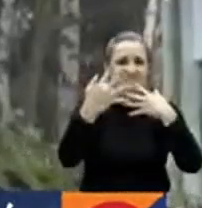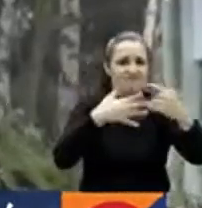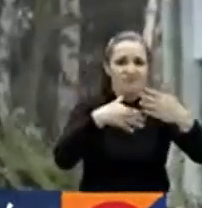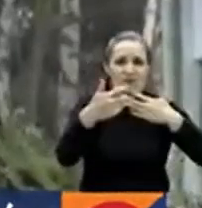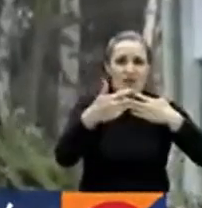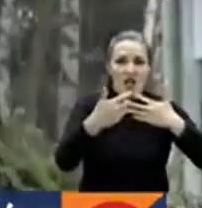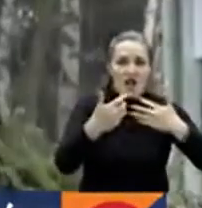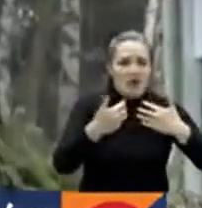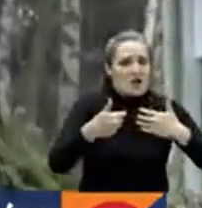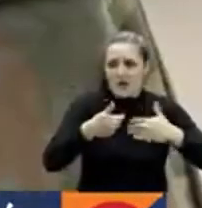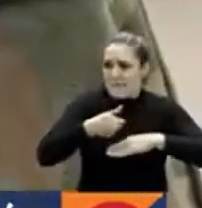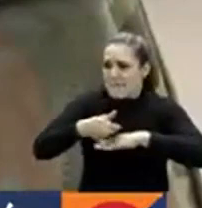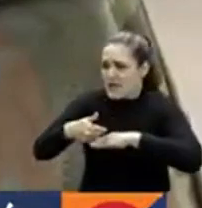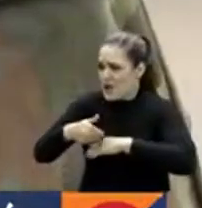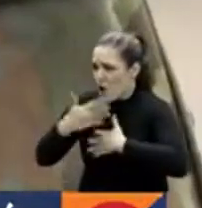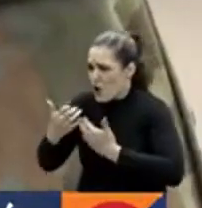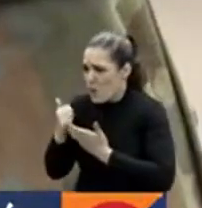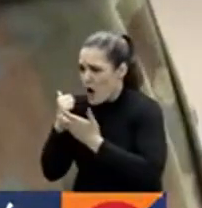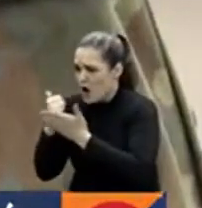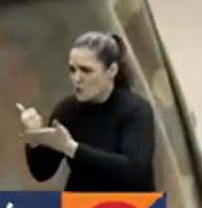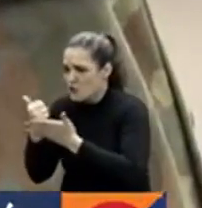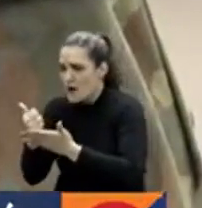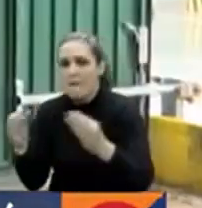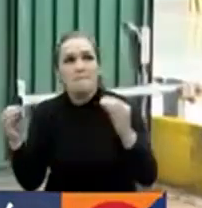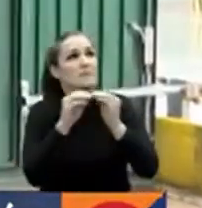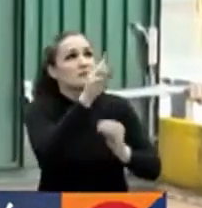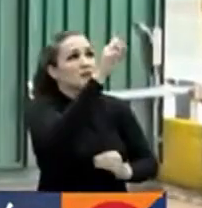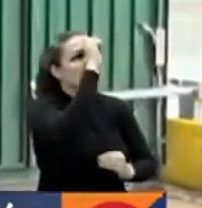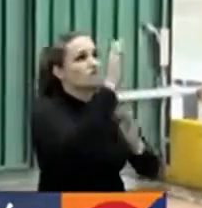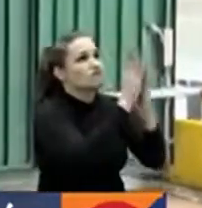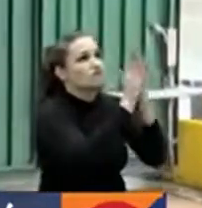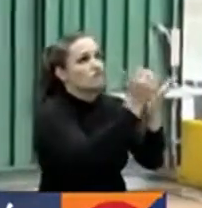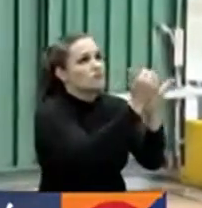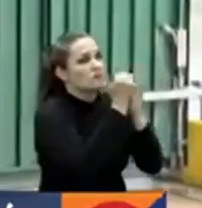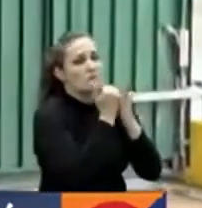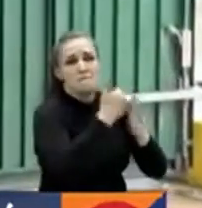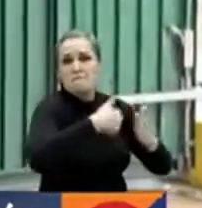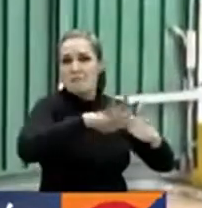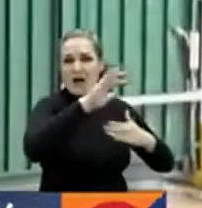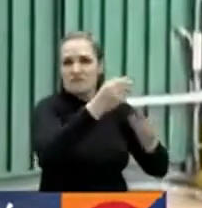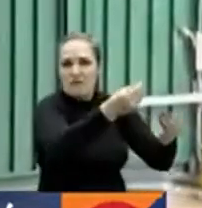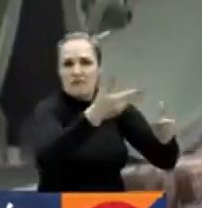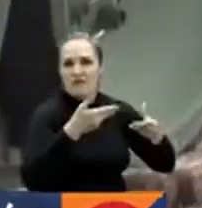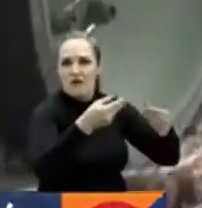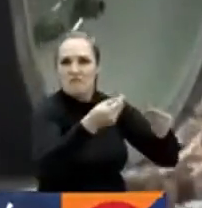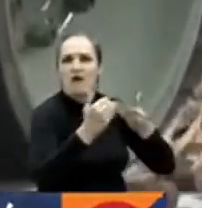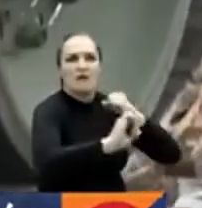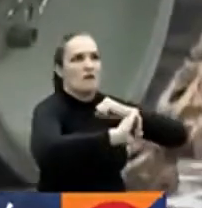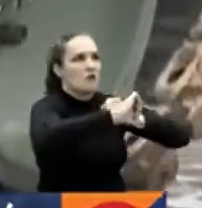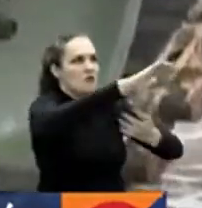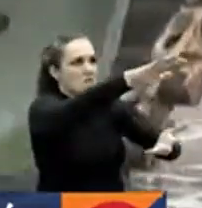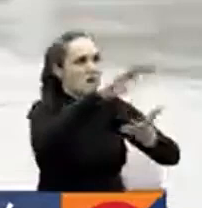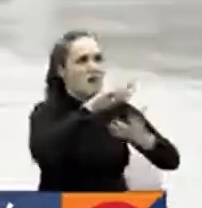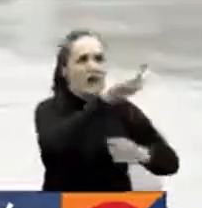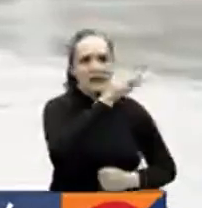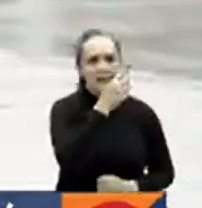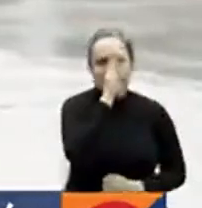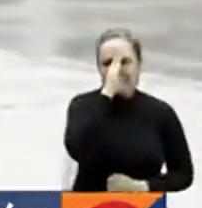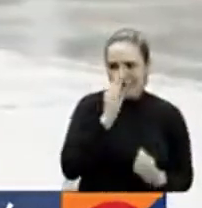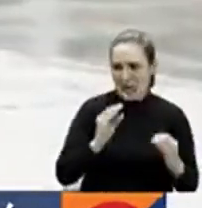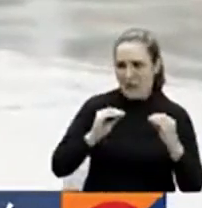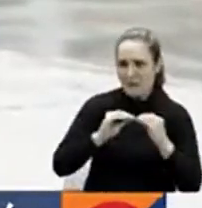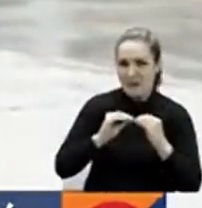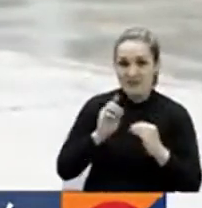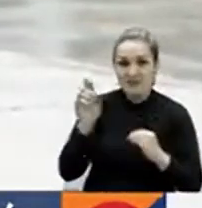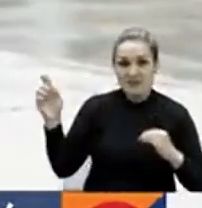especial por los tanques de la discordia, pues Alemania, uno de sus principales proveedores y apoyos, vacila para entregarle